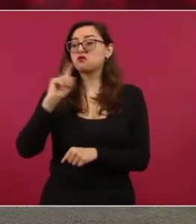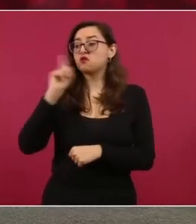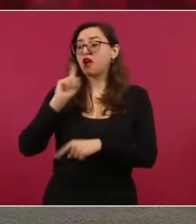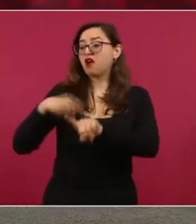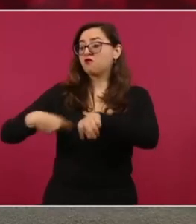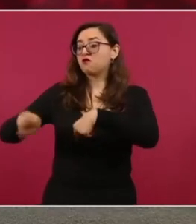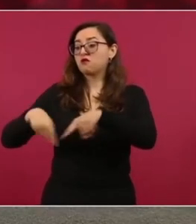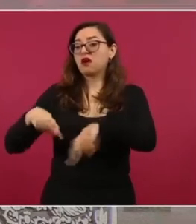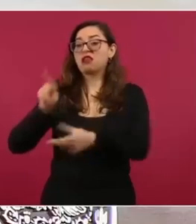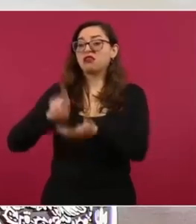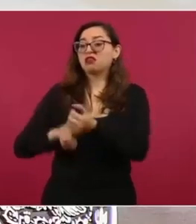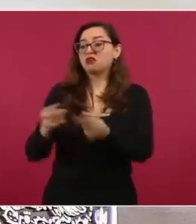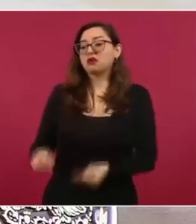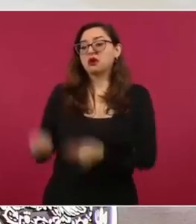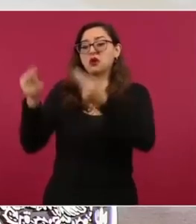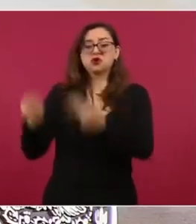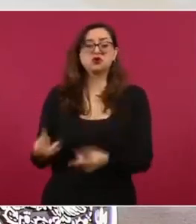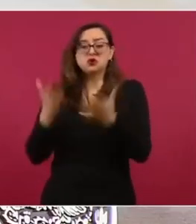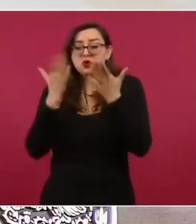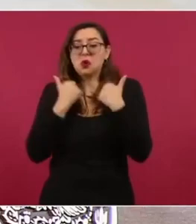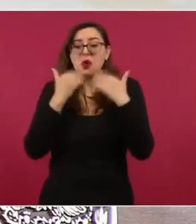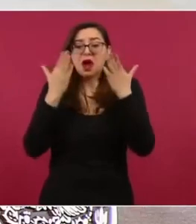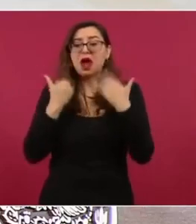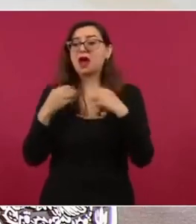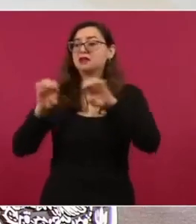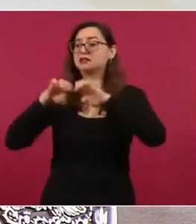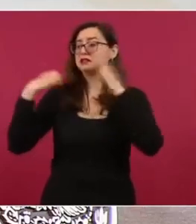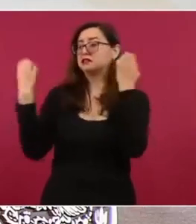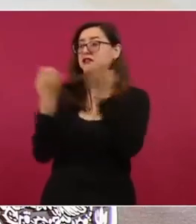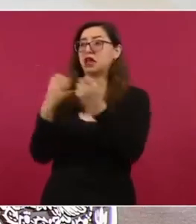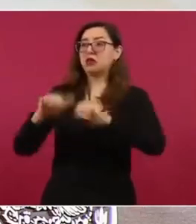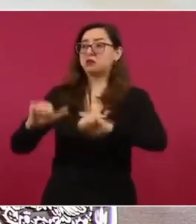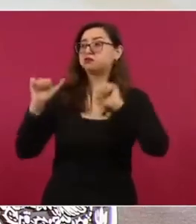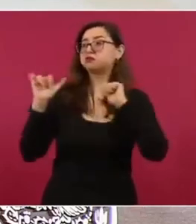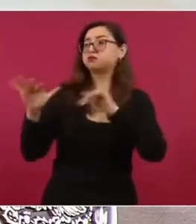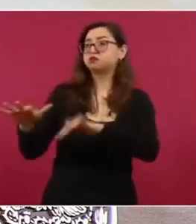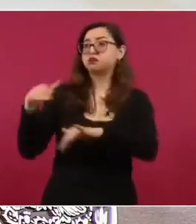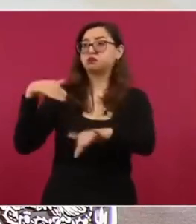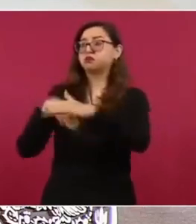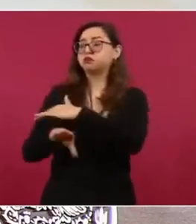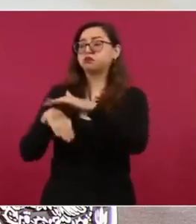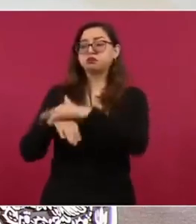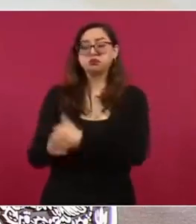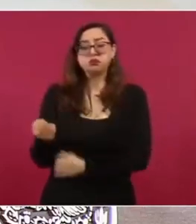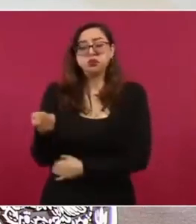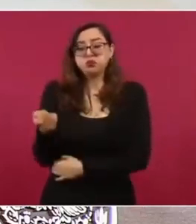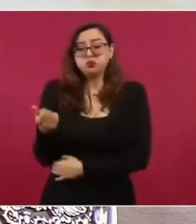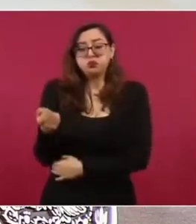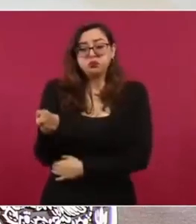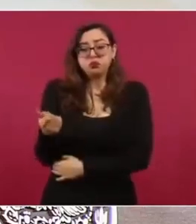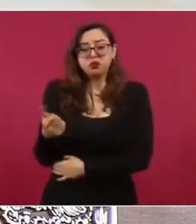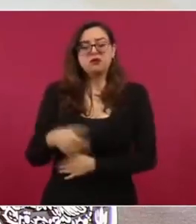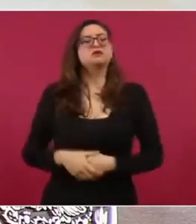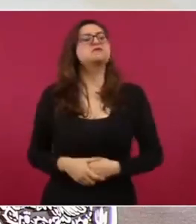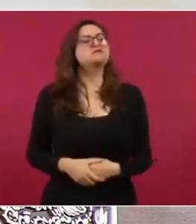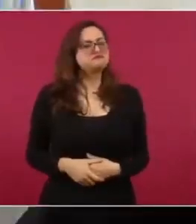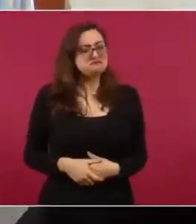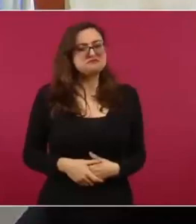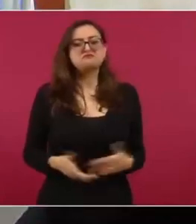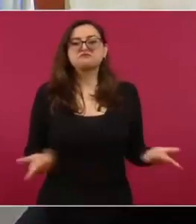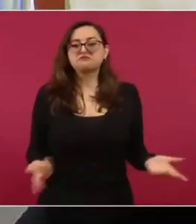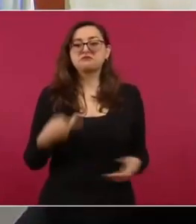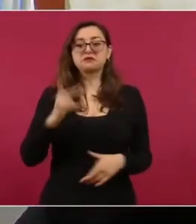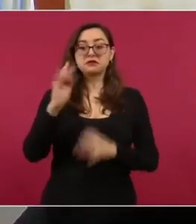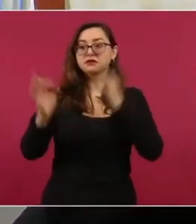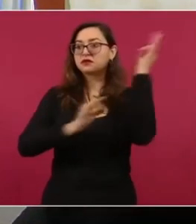femenil o no llenan los estadios. Pero también hay que decirles que tampoco hacen la misma publicidad, que tampoco hacen